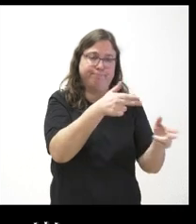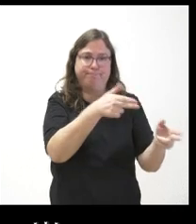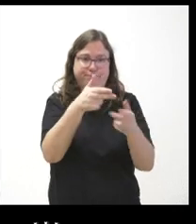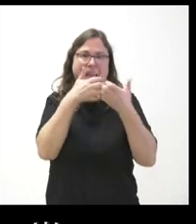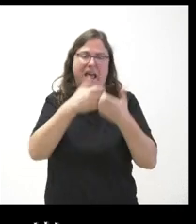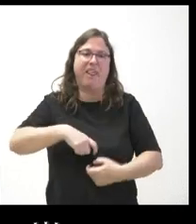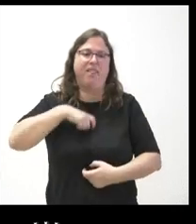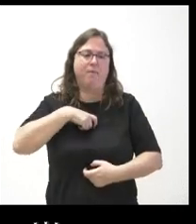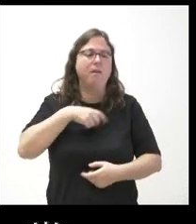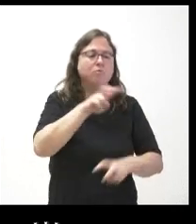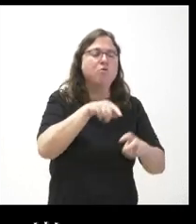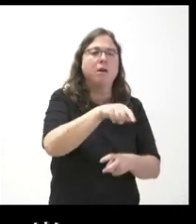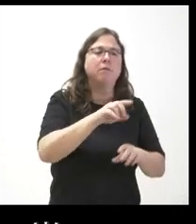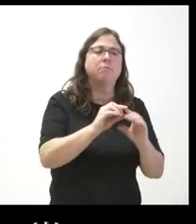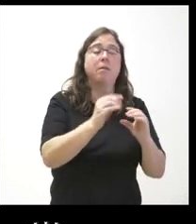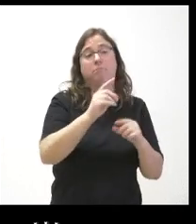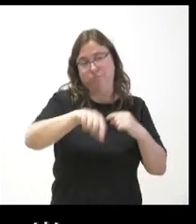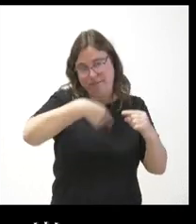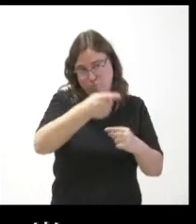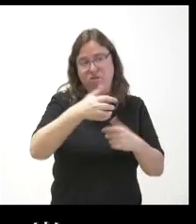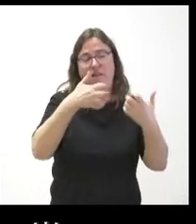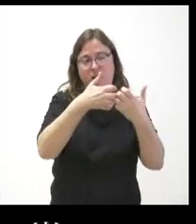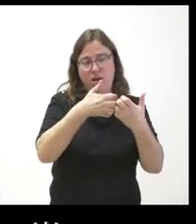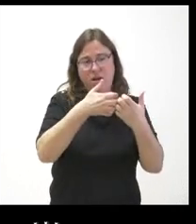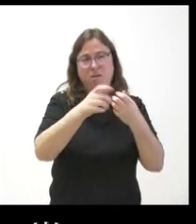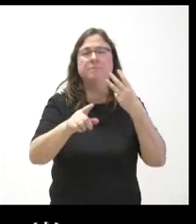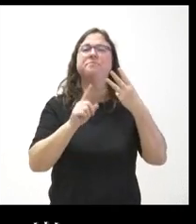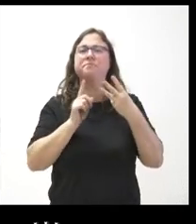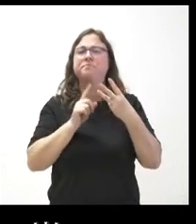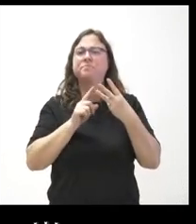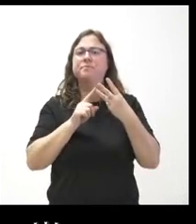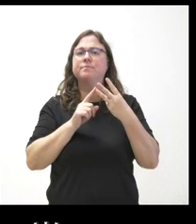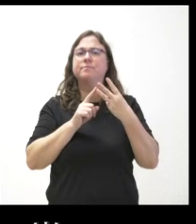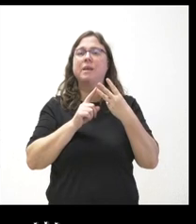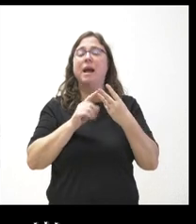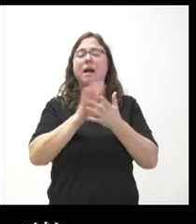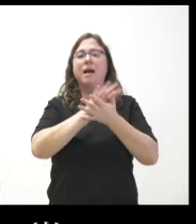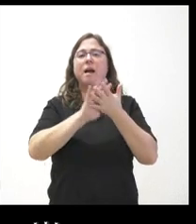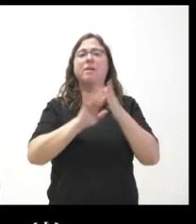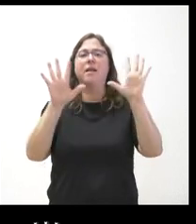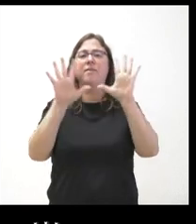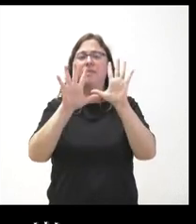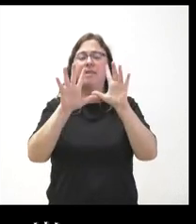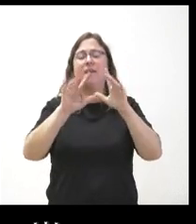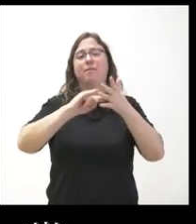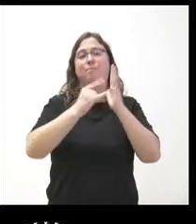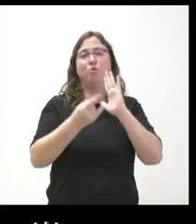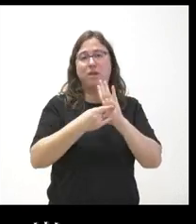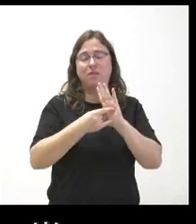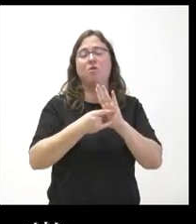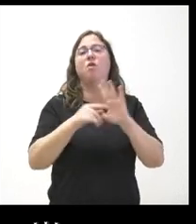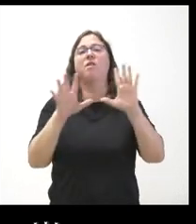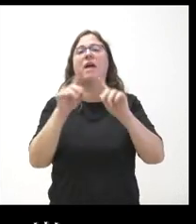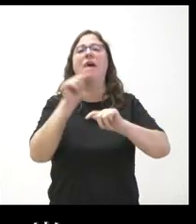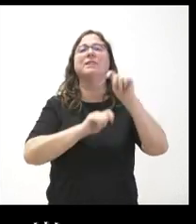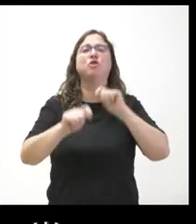la guerra civil y en la posguerra y en tercer lugar nos hablan de los 10 proyectos y de las tres asociaciones pero no hay ningún detalle de qué